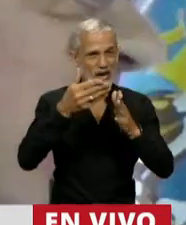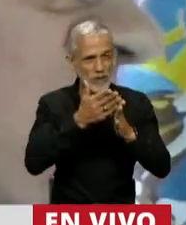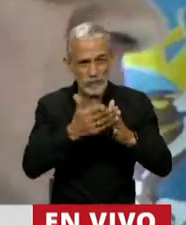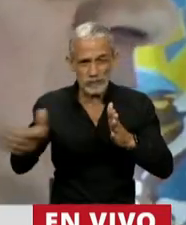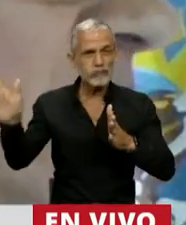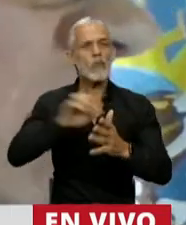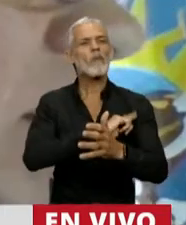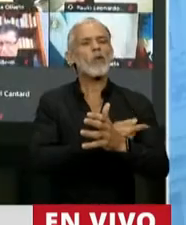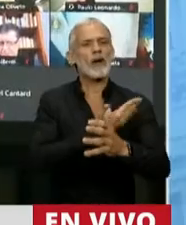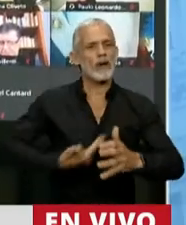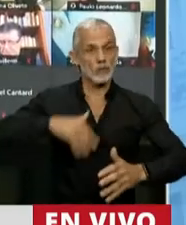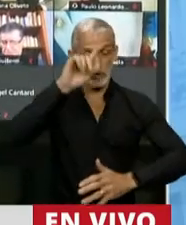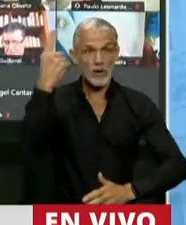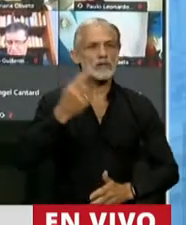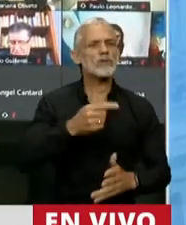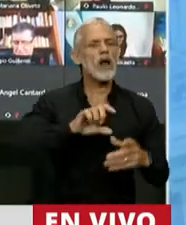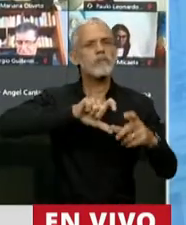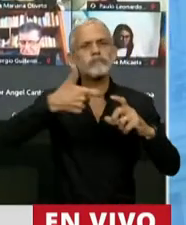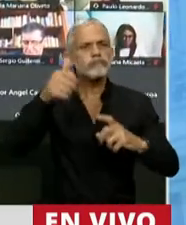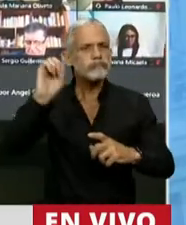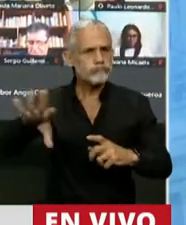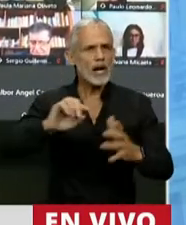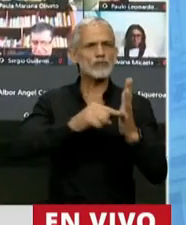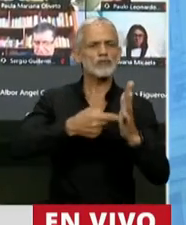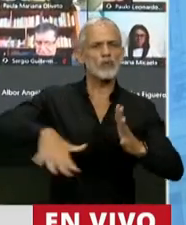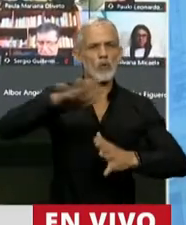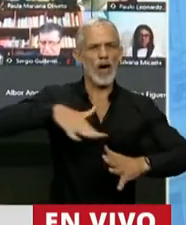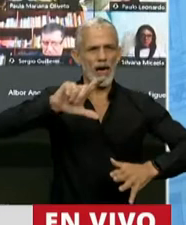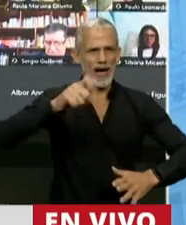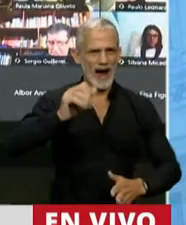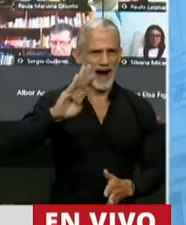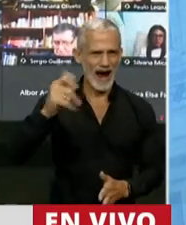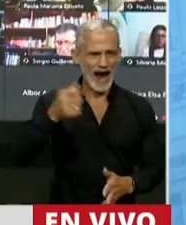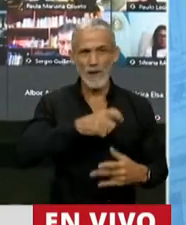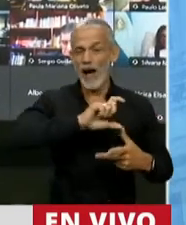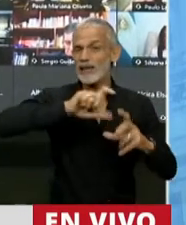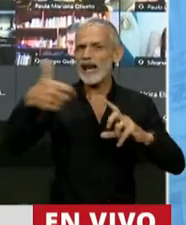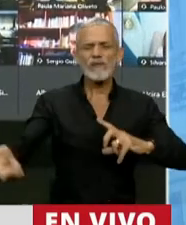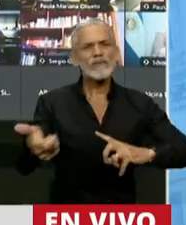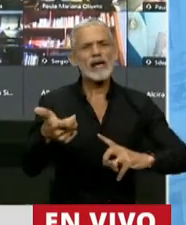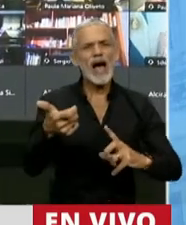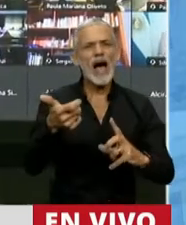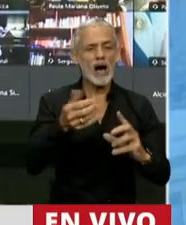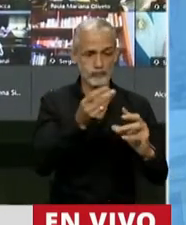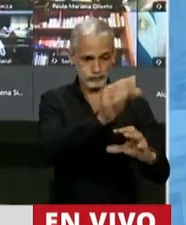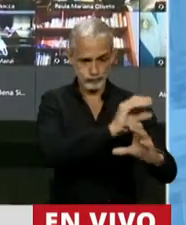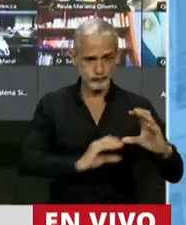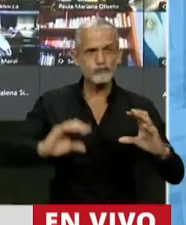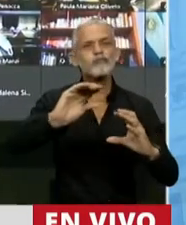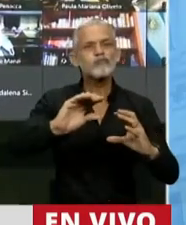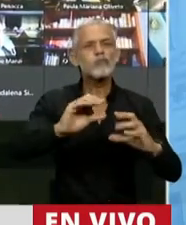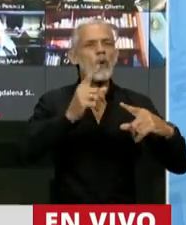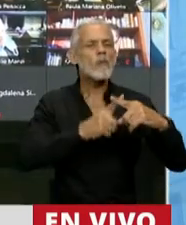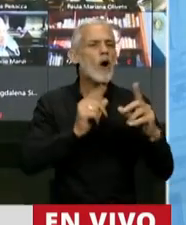el Poder Ejecutivo Nacional transferirá a la Ciudad Autónoma de Buenos Aires la participación que corresponda por